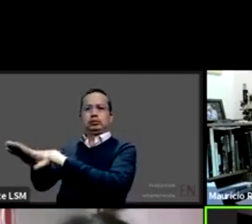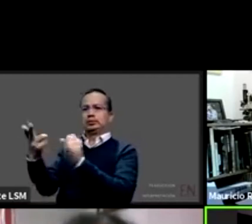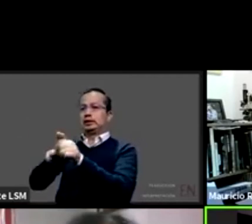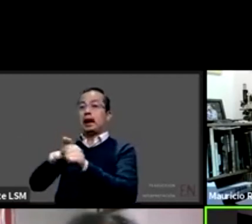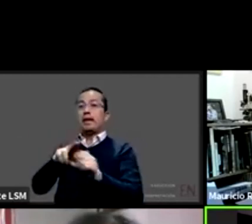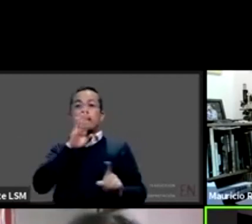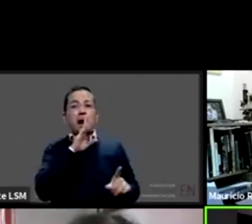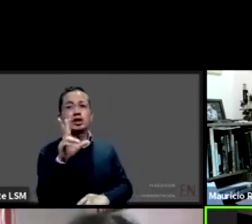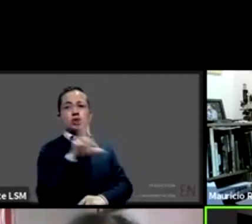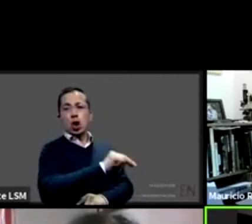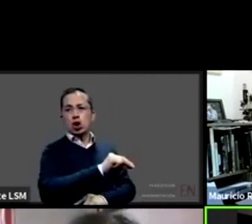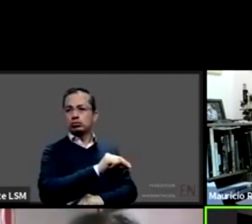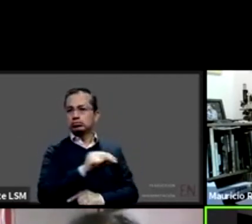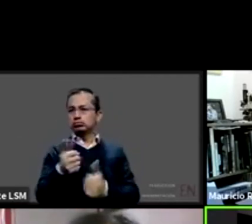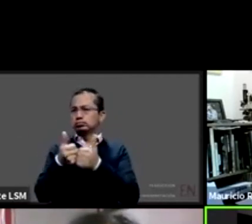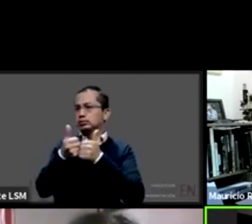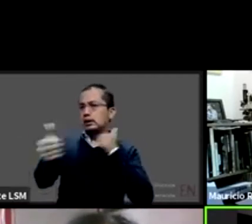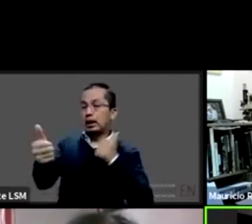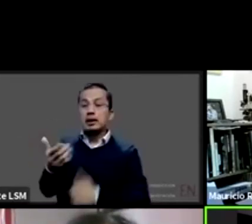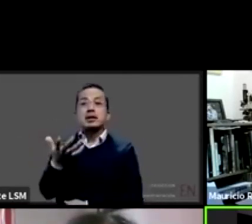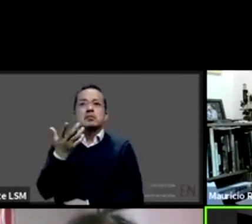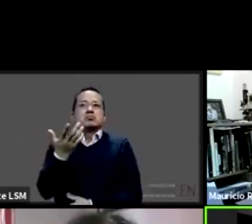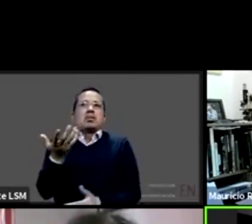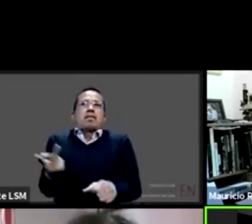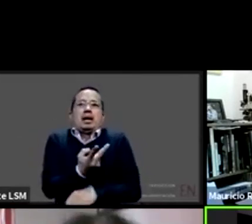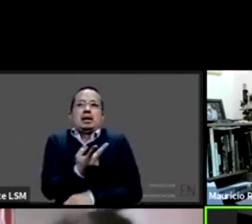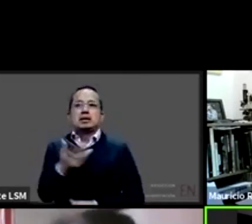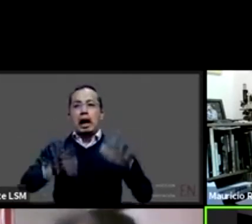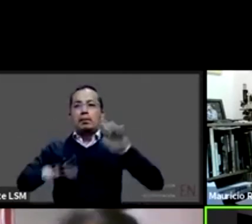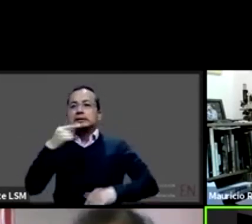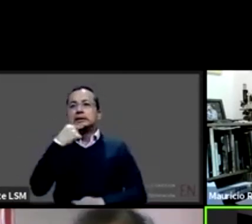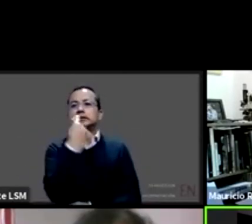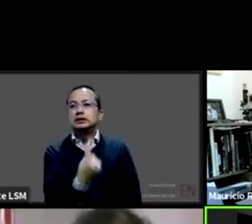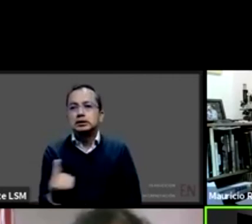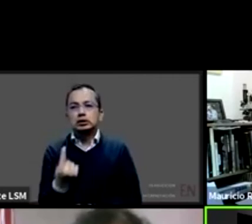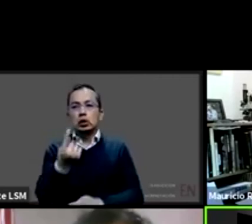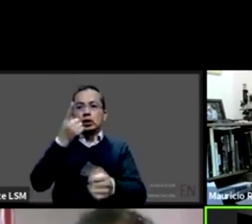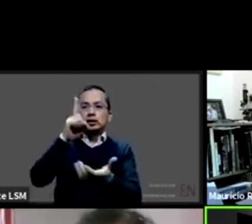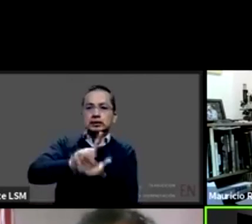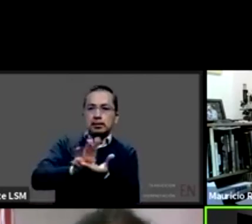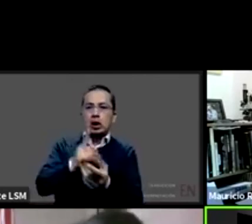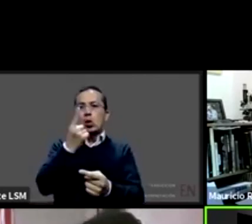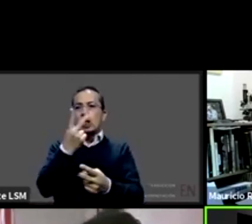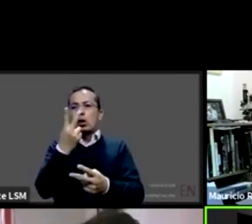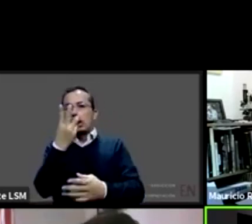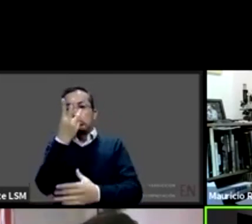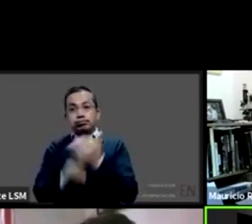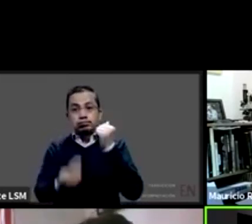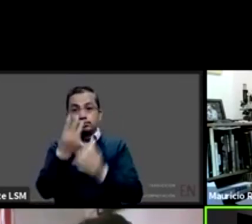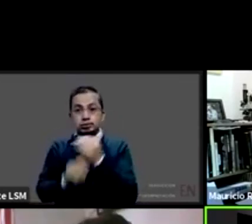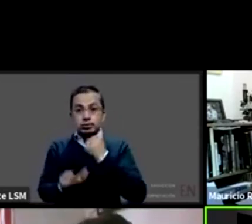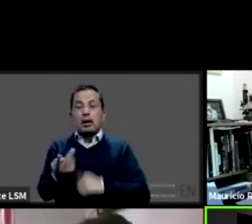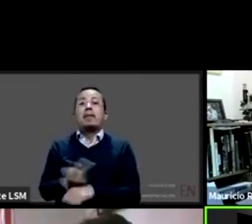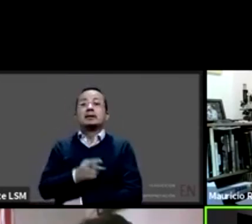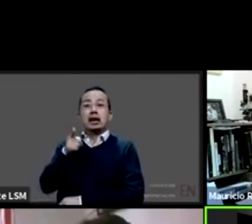nuestros niños y niñas tienen discapacidades múltiples no son verbales entonces los médicos decidieron no sé si porque no